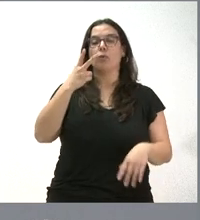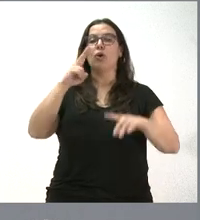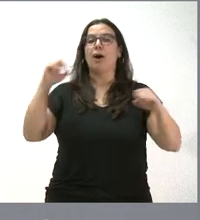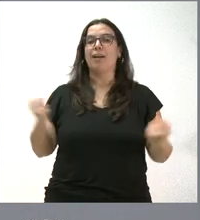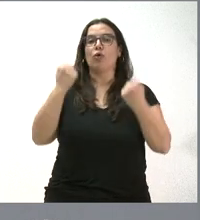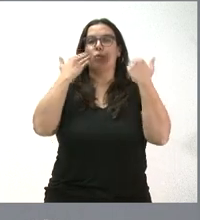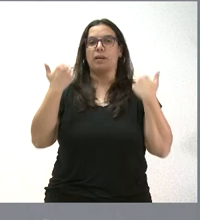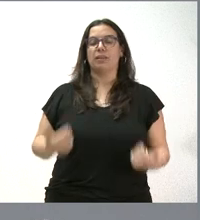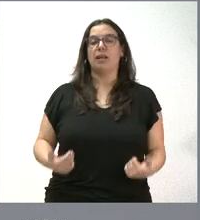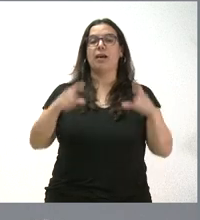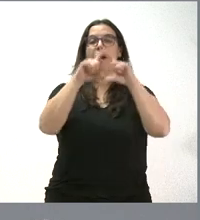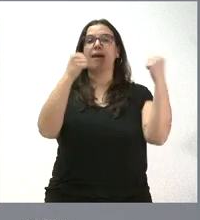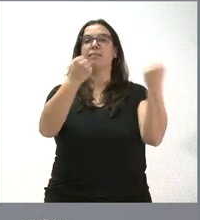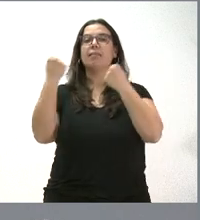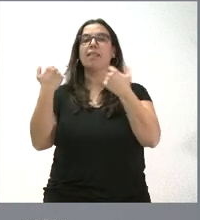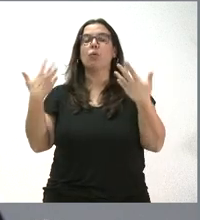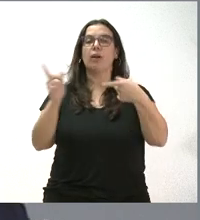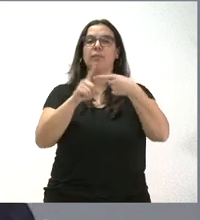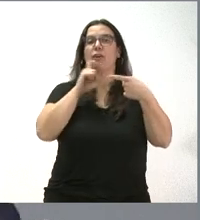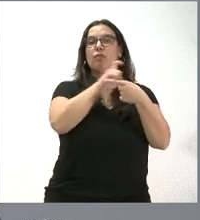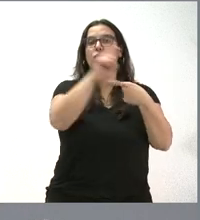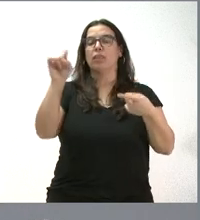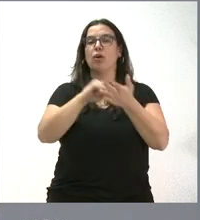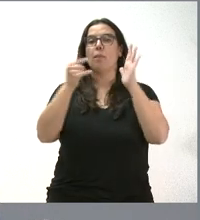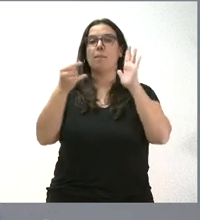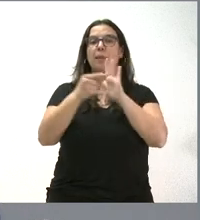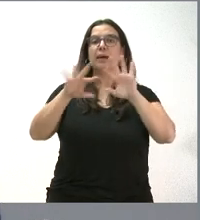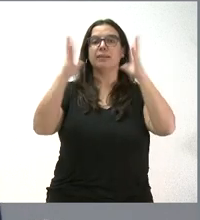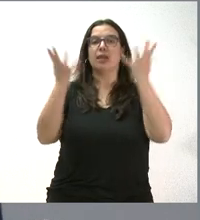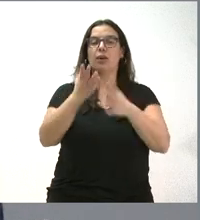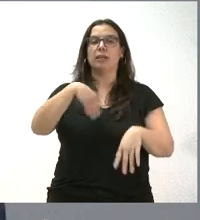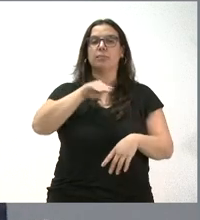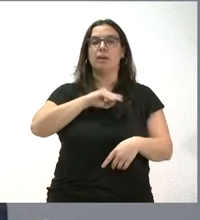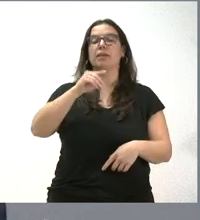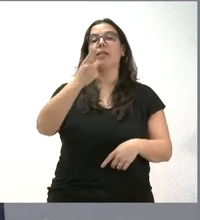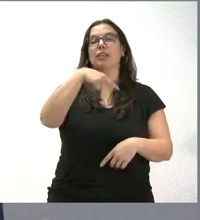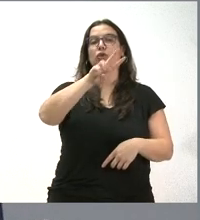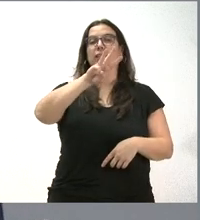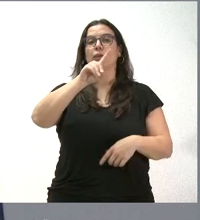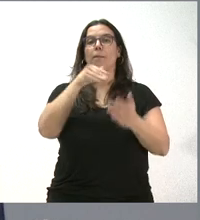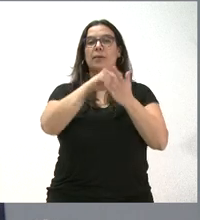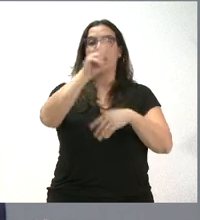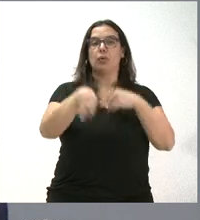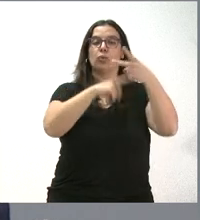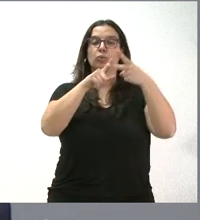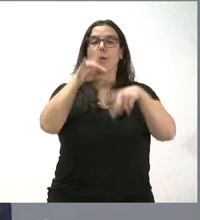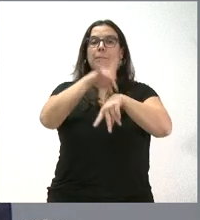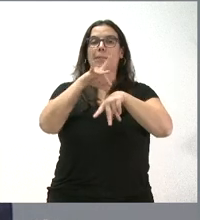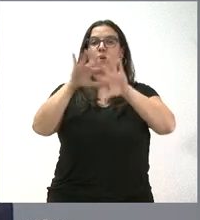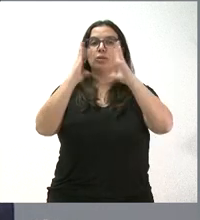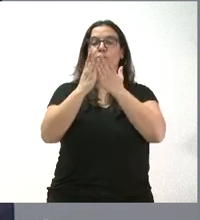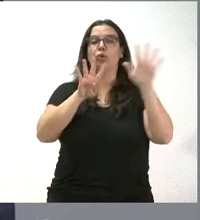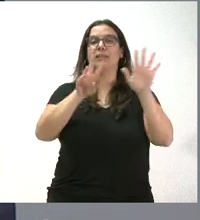humanitaria. Las entidades beneficiarias son, por un lado, la Fundación Plan Internacional España, con 131.000 euros, y Médicos del Mundo, con